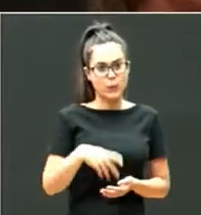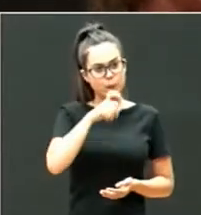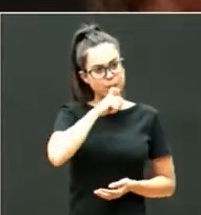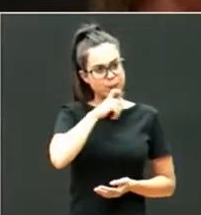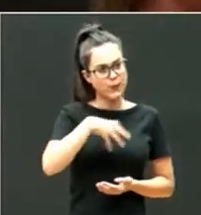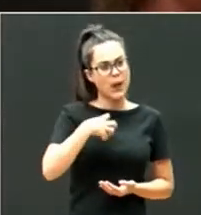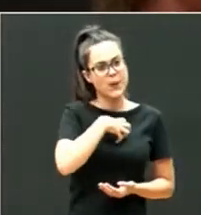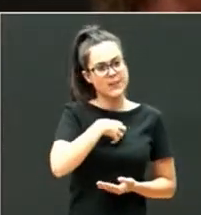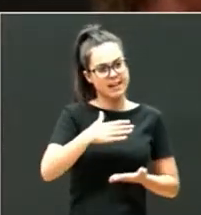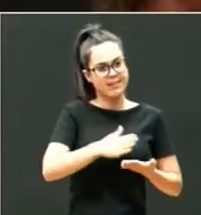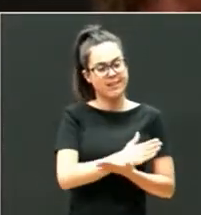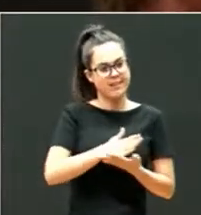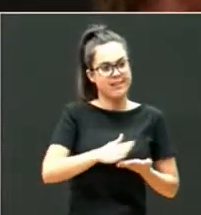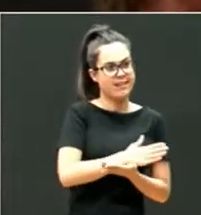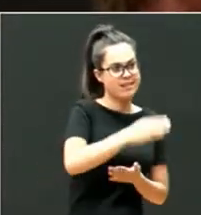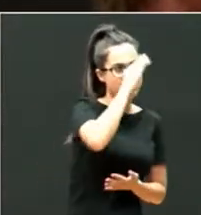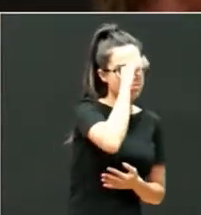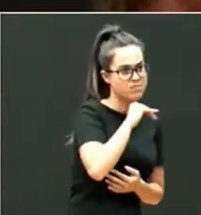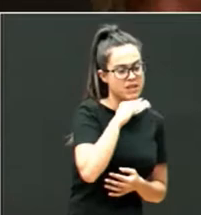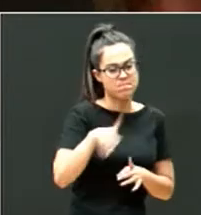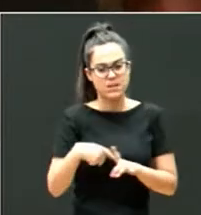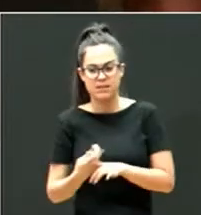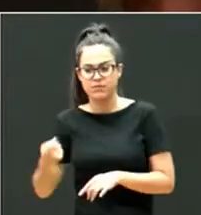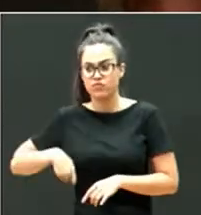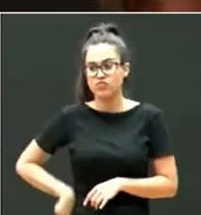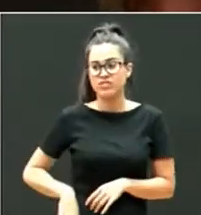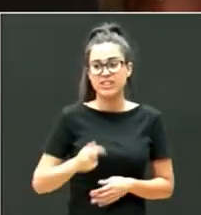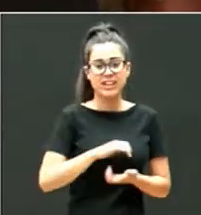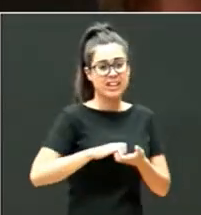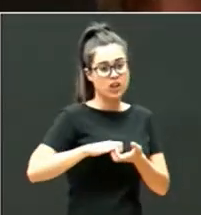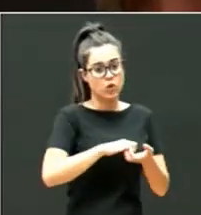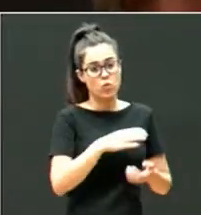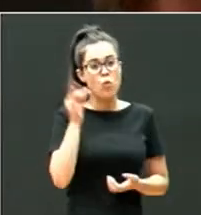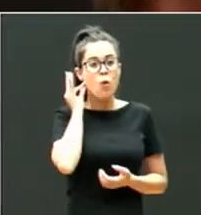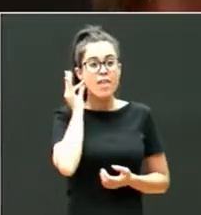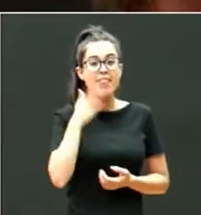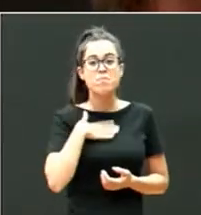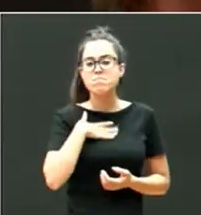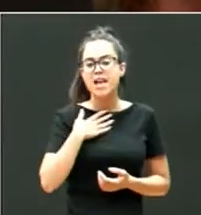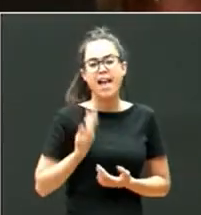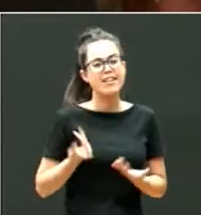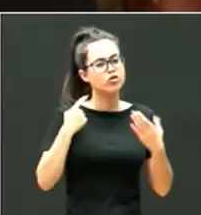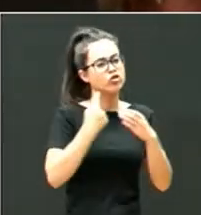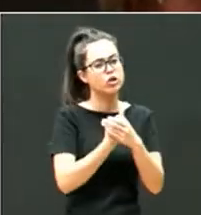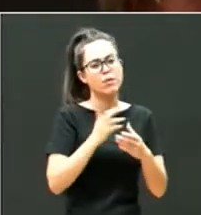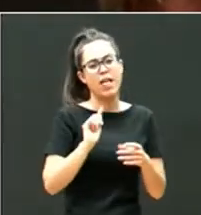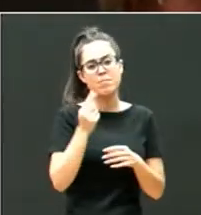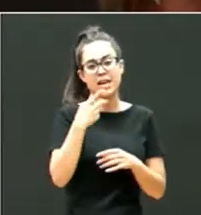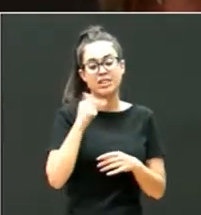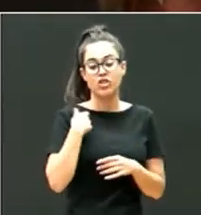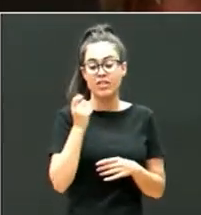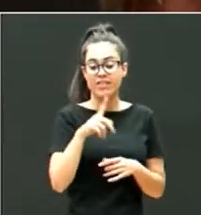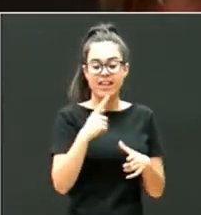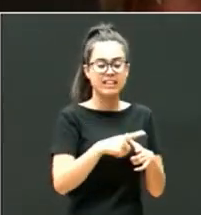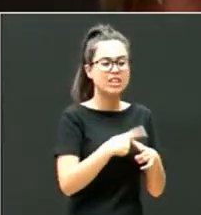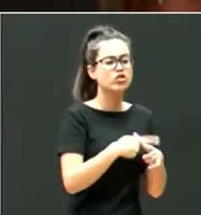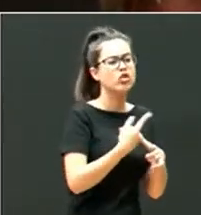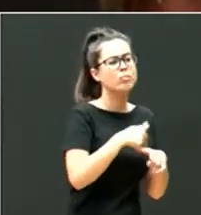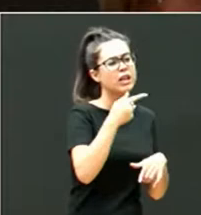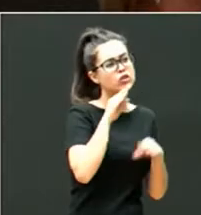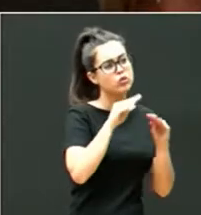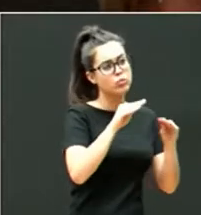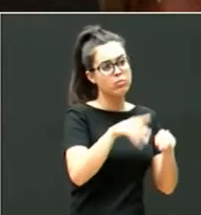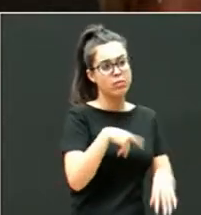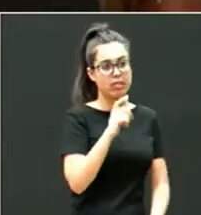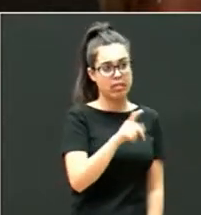lo primero que quisiera poner presentes a mi cuñada, que es la más inclusiva del mundo, que cada vez que le cuente una cosa de sus sobrinos, se dice, vale, eso es normal, eso es como todos los